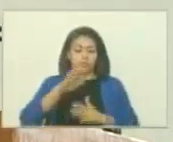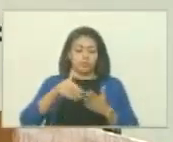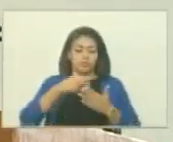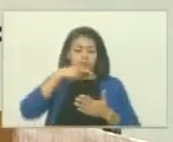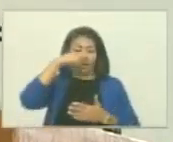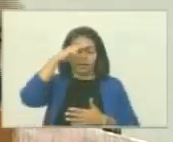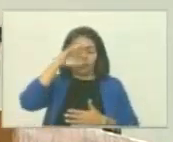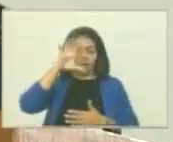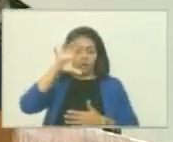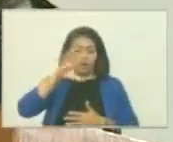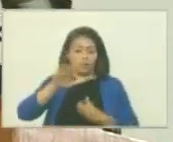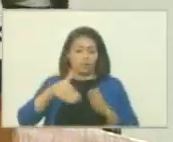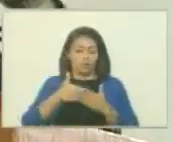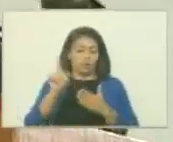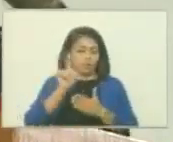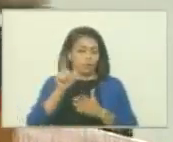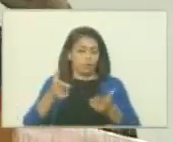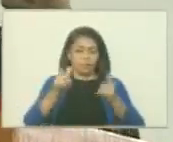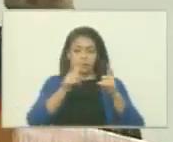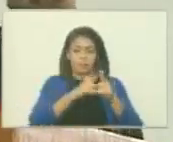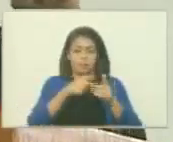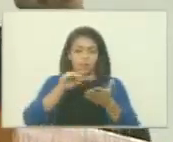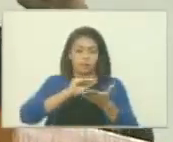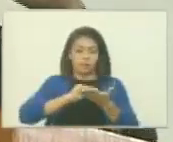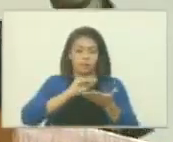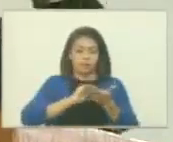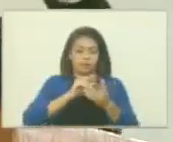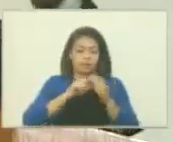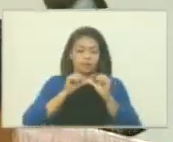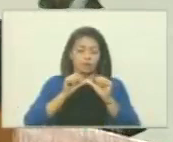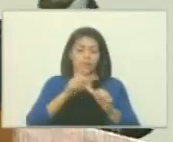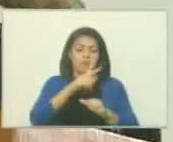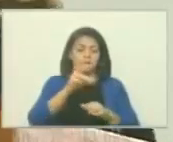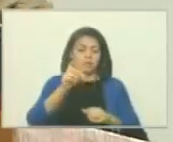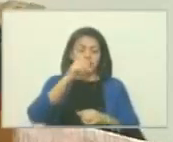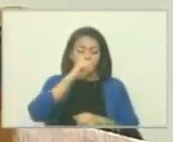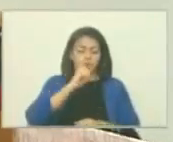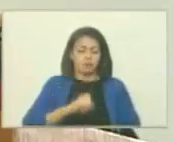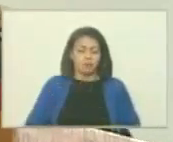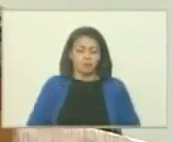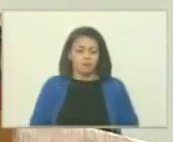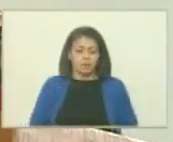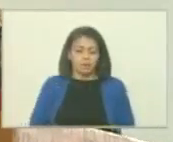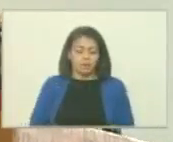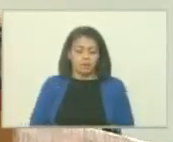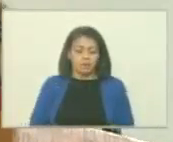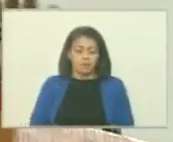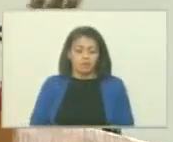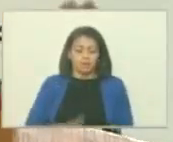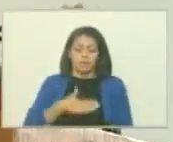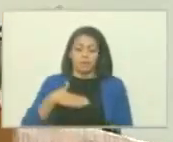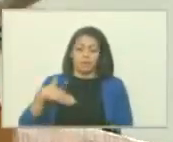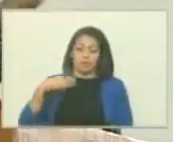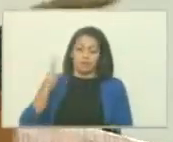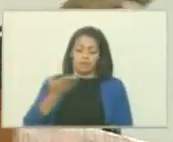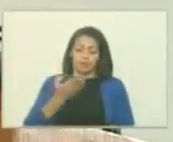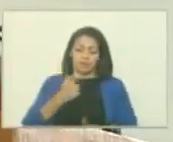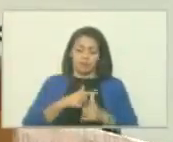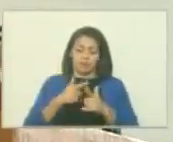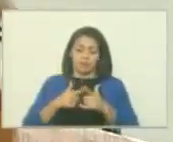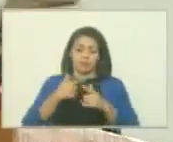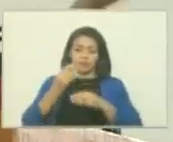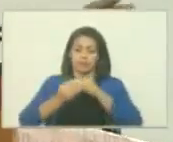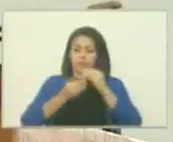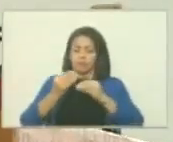pero hubo quienes no permitieron que volviera durante 30 años y lo querían condenar al bronce